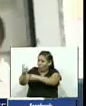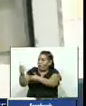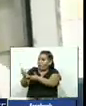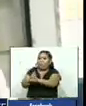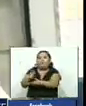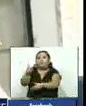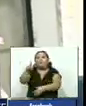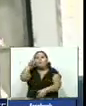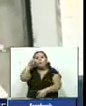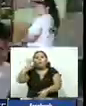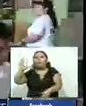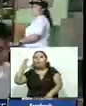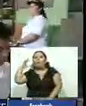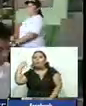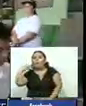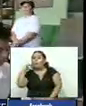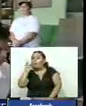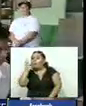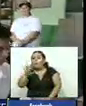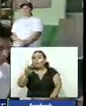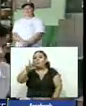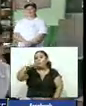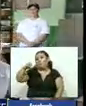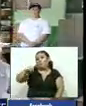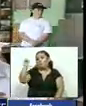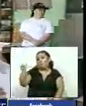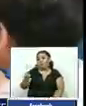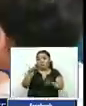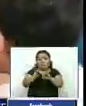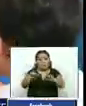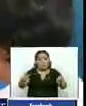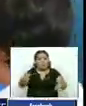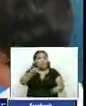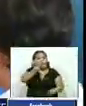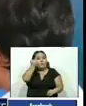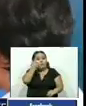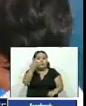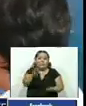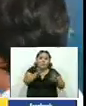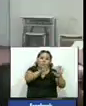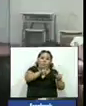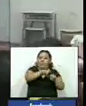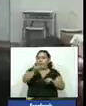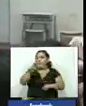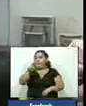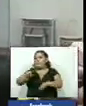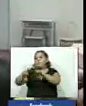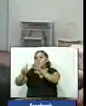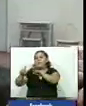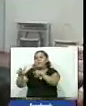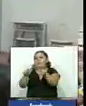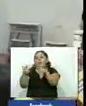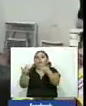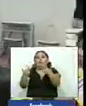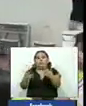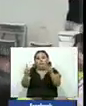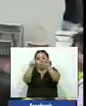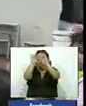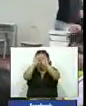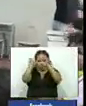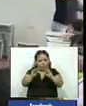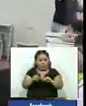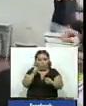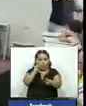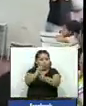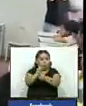Tigo Colombia la cual señaló que el 30% de los niños y jóvenes entre 9 y 16 años han tenido un contacto virtual con